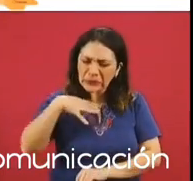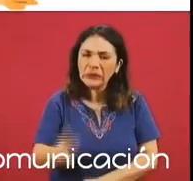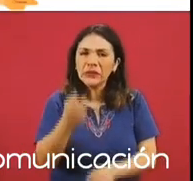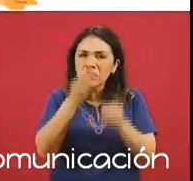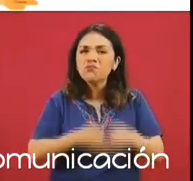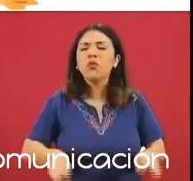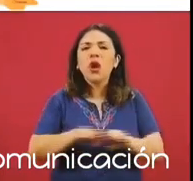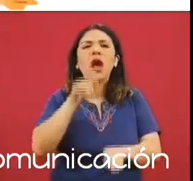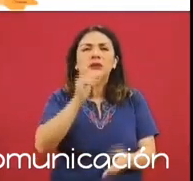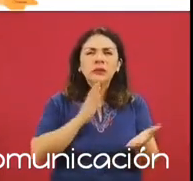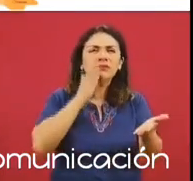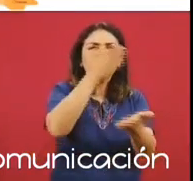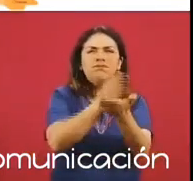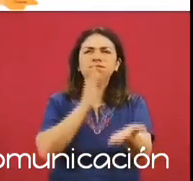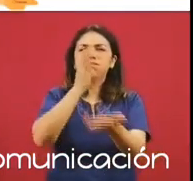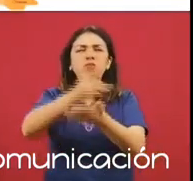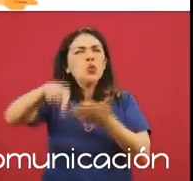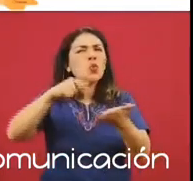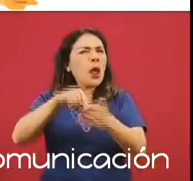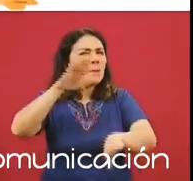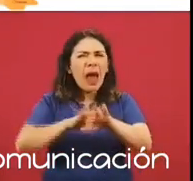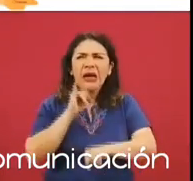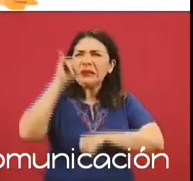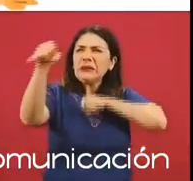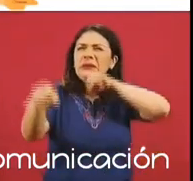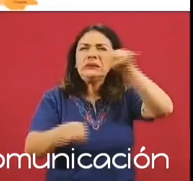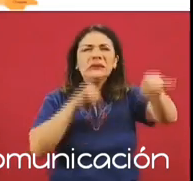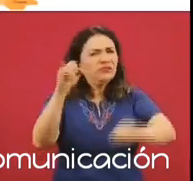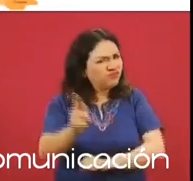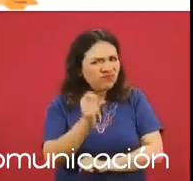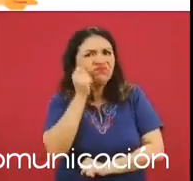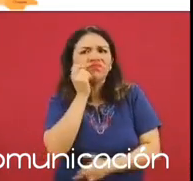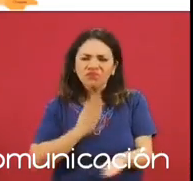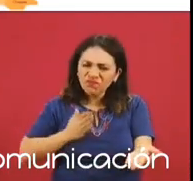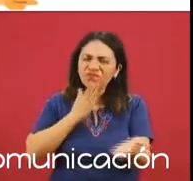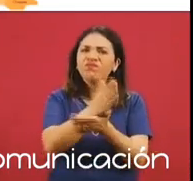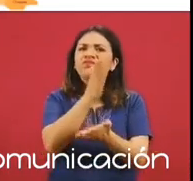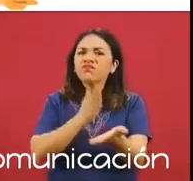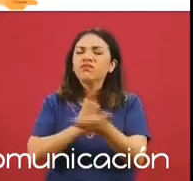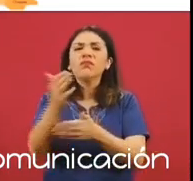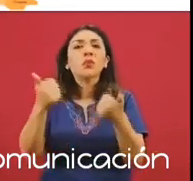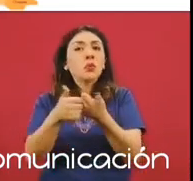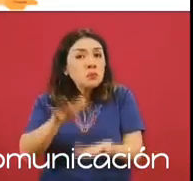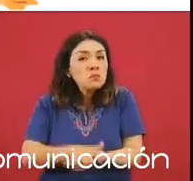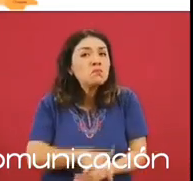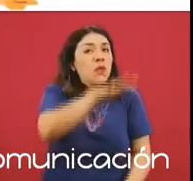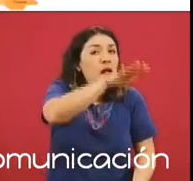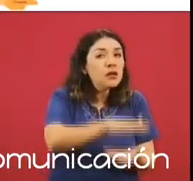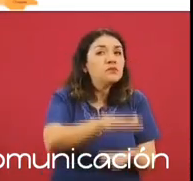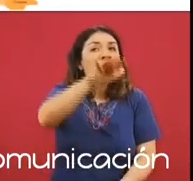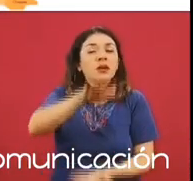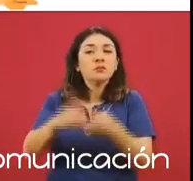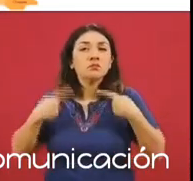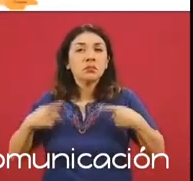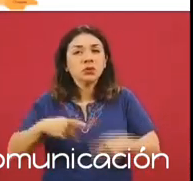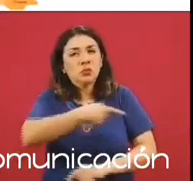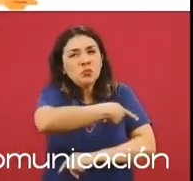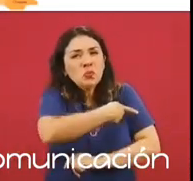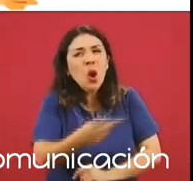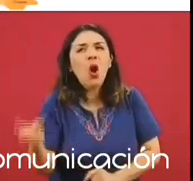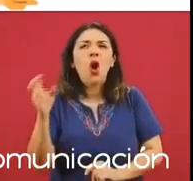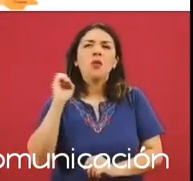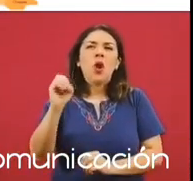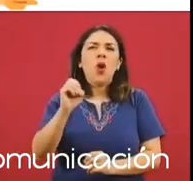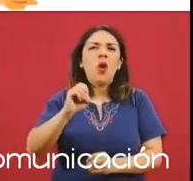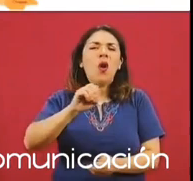a los lugares más rezagados, a las zonas del país con alto índice de marginación, con